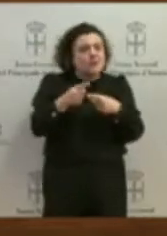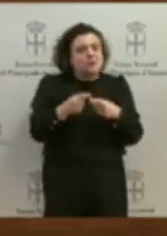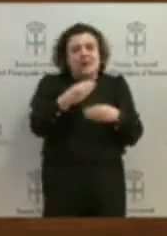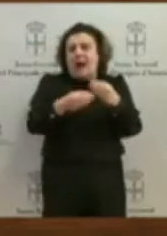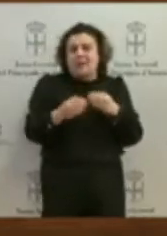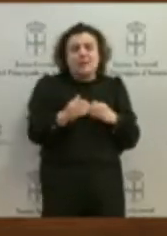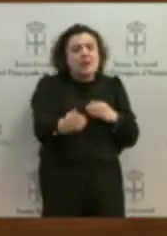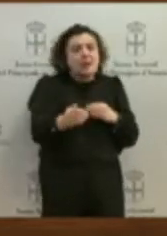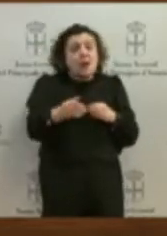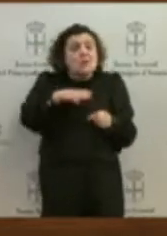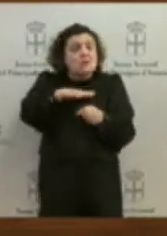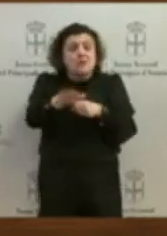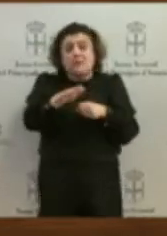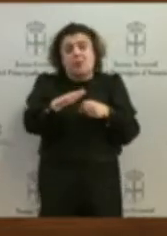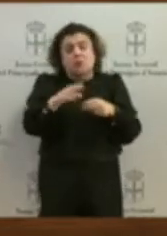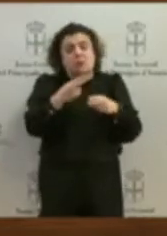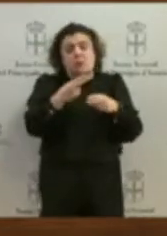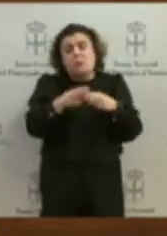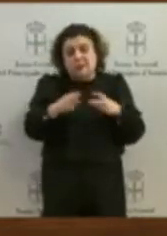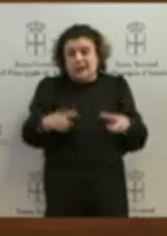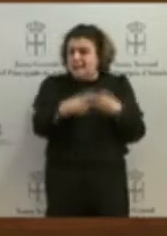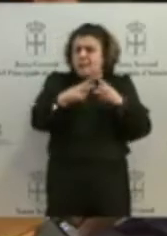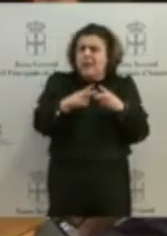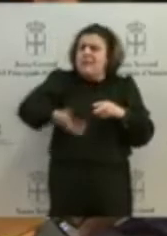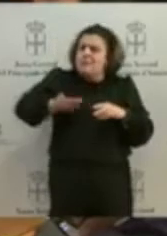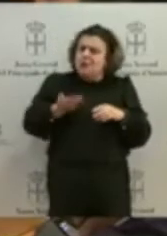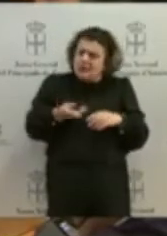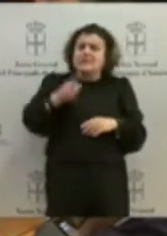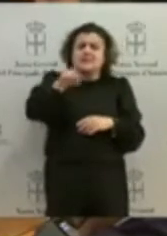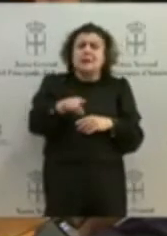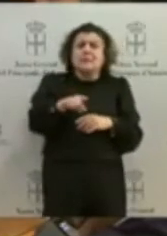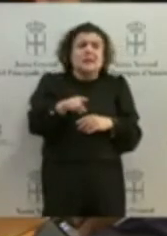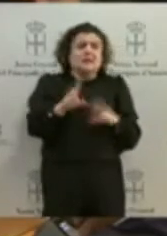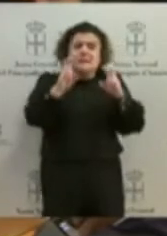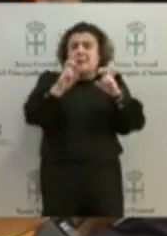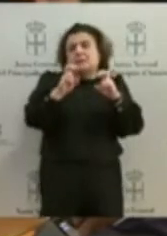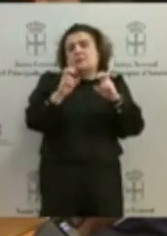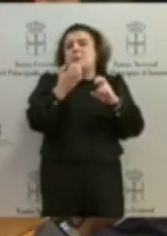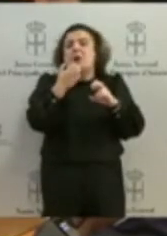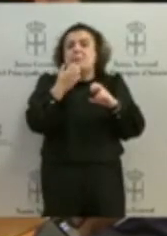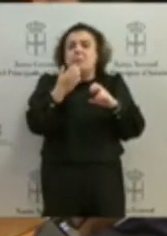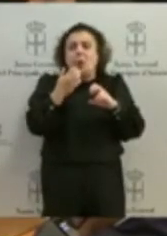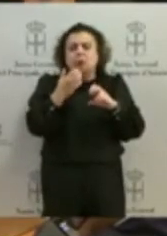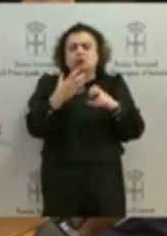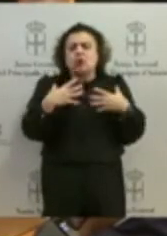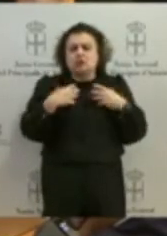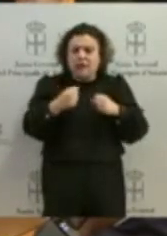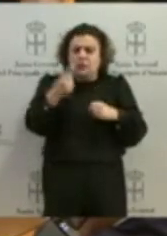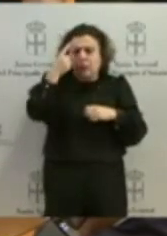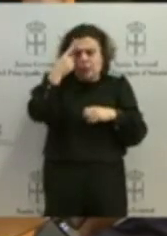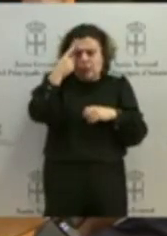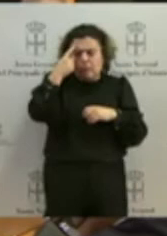que requiere. Y también en cuestiones como la salud mental. Hay que reforzar la salud mental porque no son problemas individuales, sino son problemas colectivos que requieren